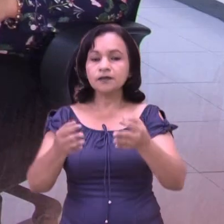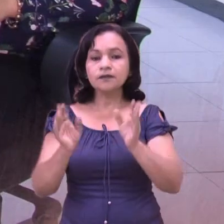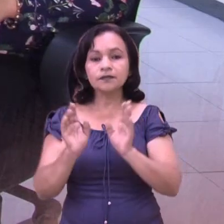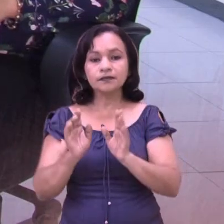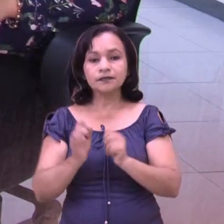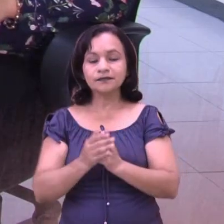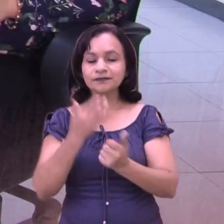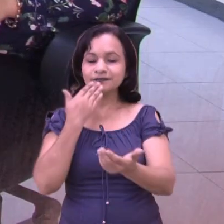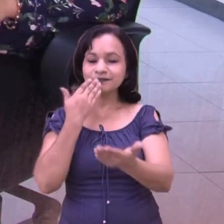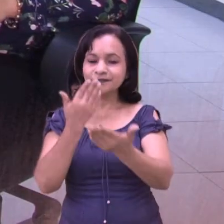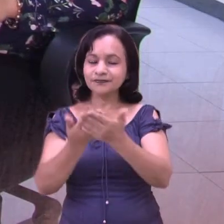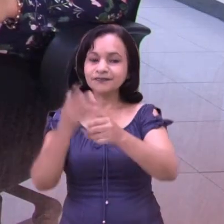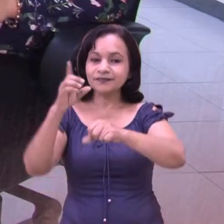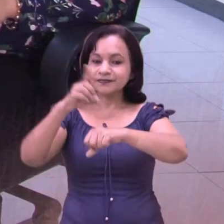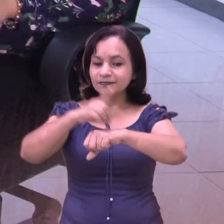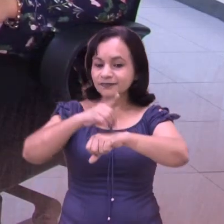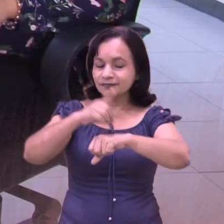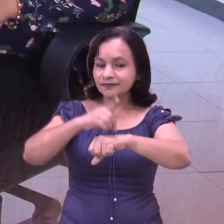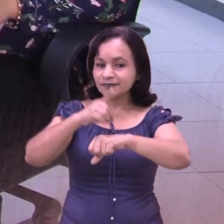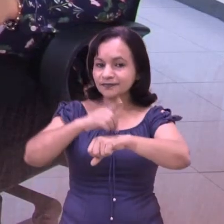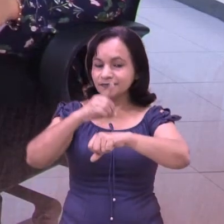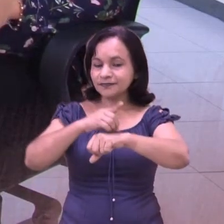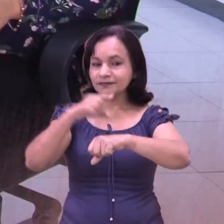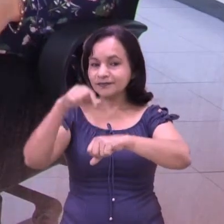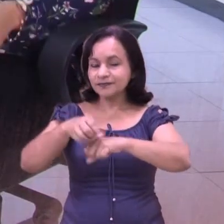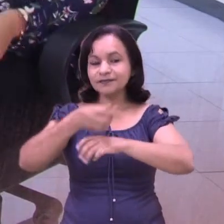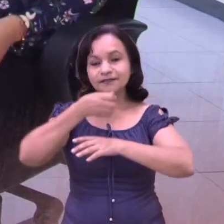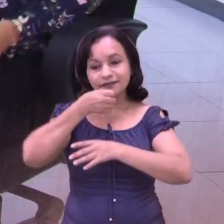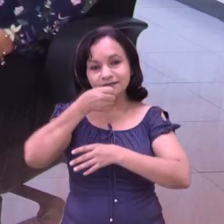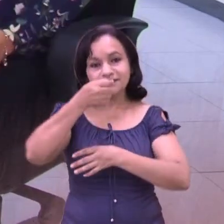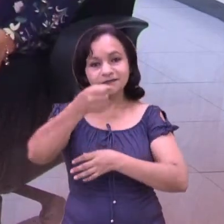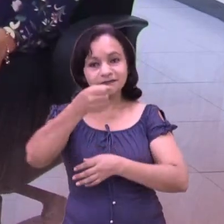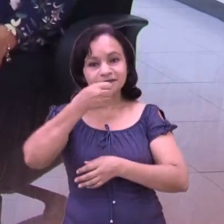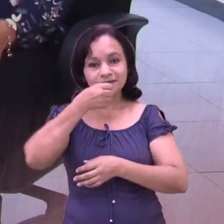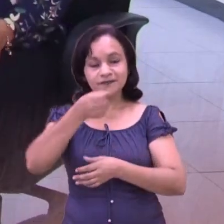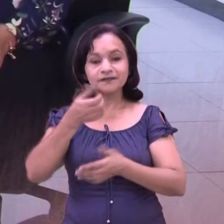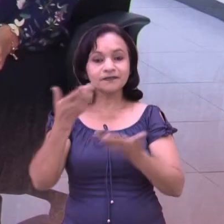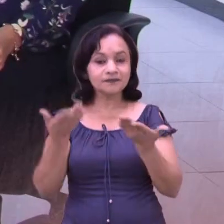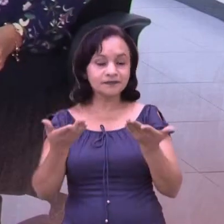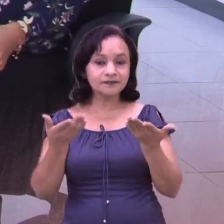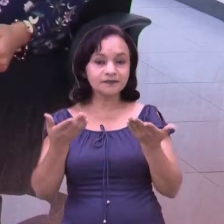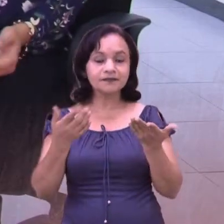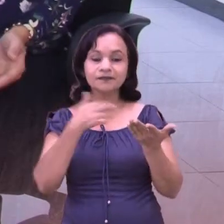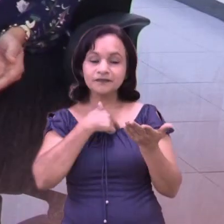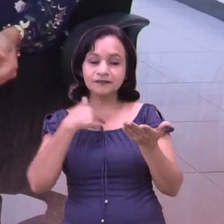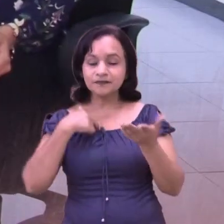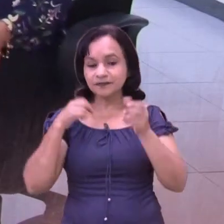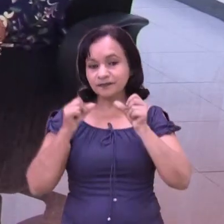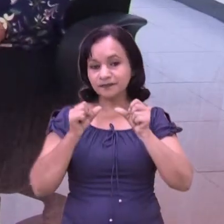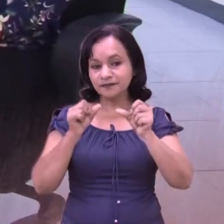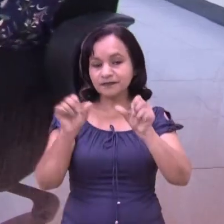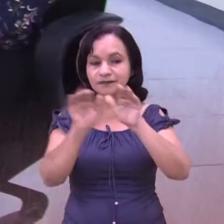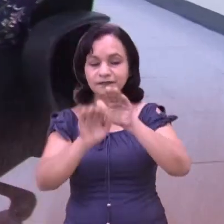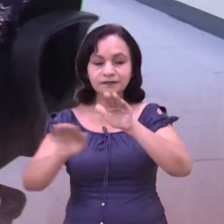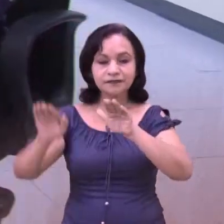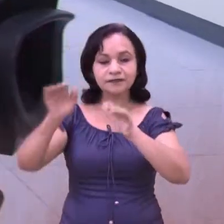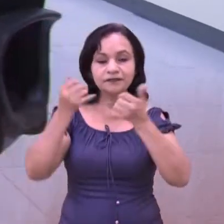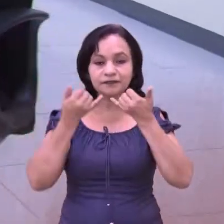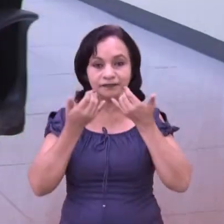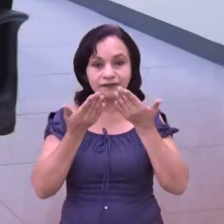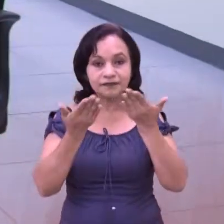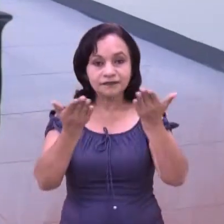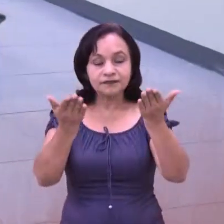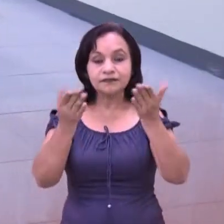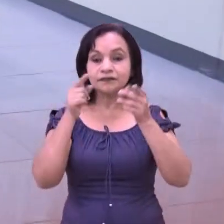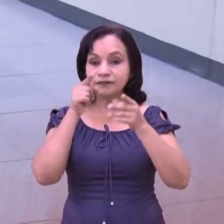crear más seguridad para la población. Gracias, doctor González, por habernos acompañado en esta entrevista. Nosotros, por nuestra parte, vamos a continuar